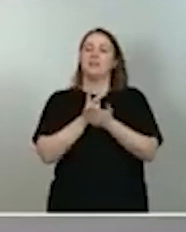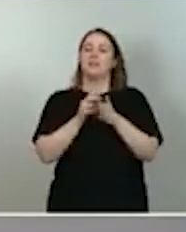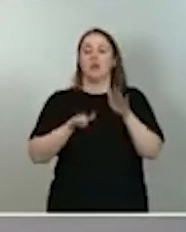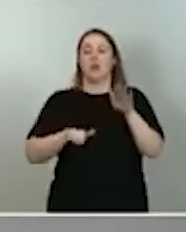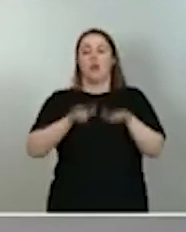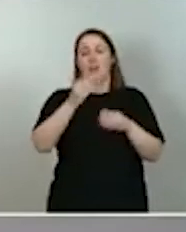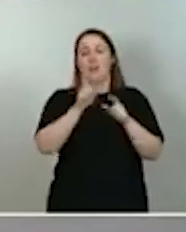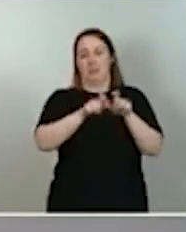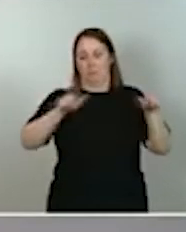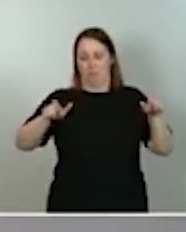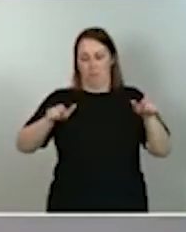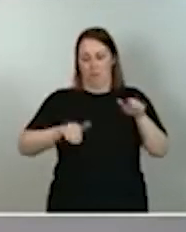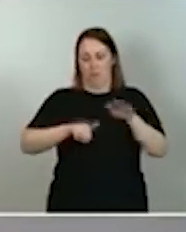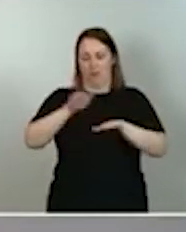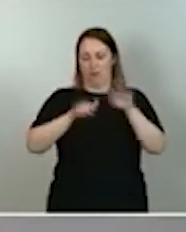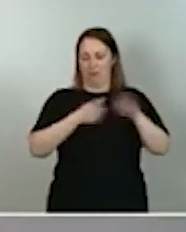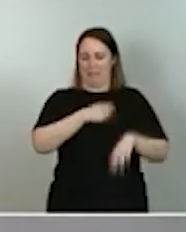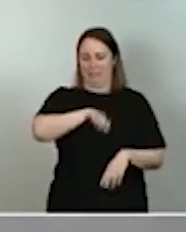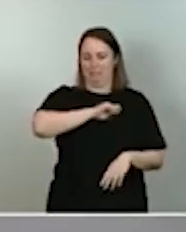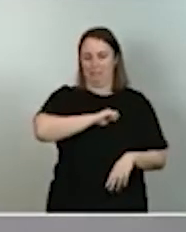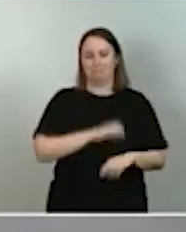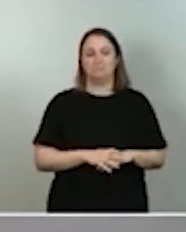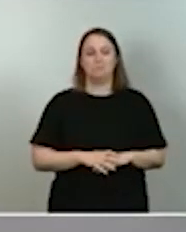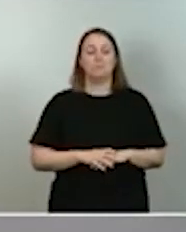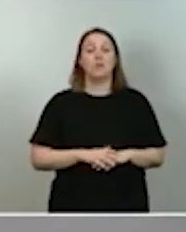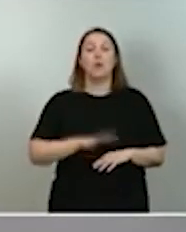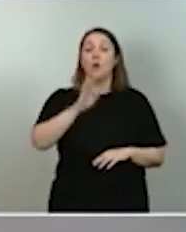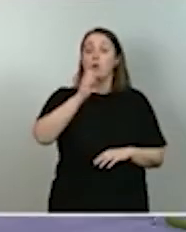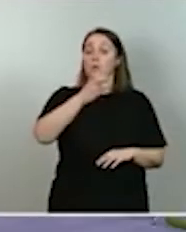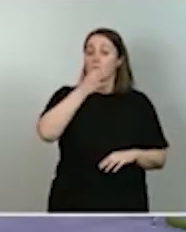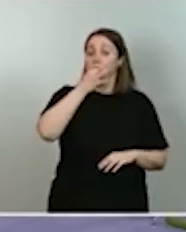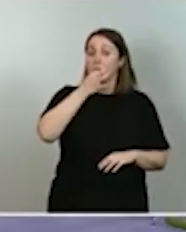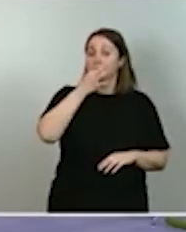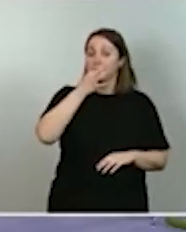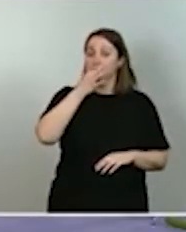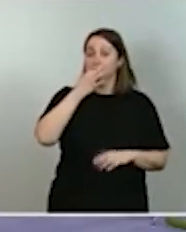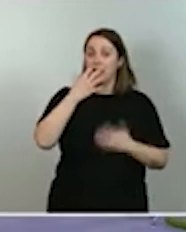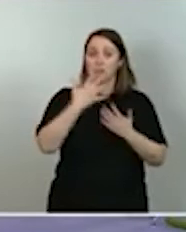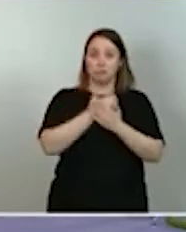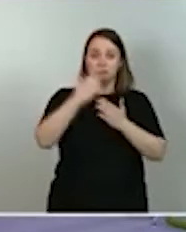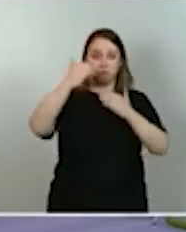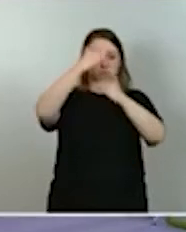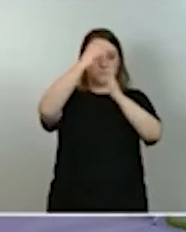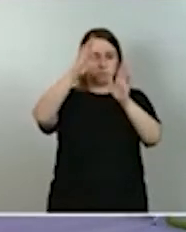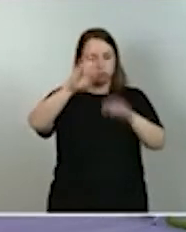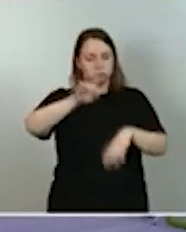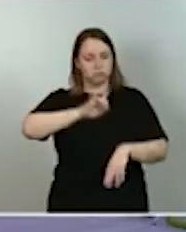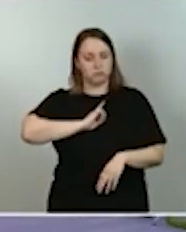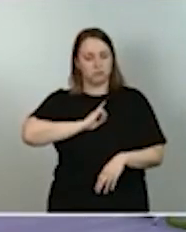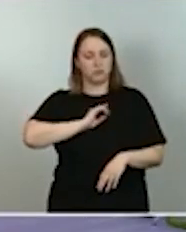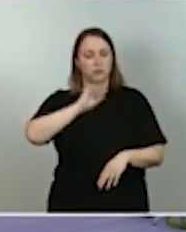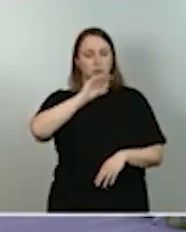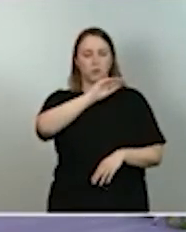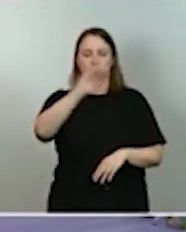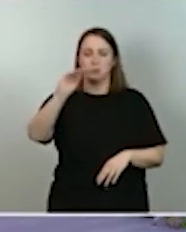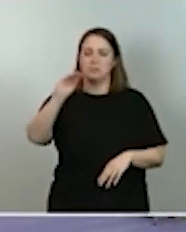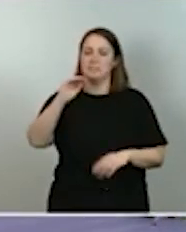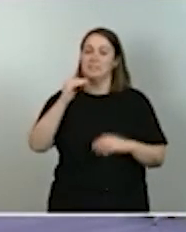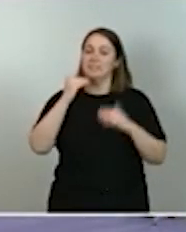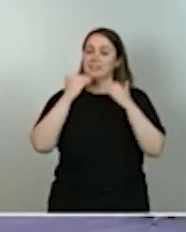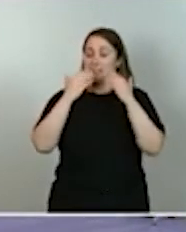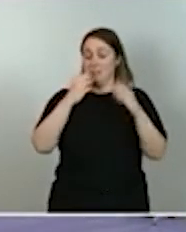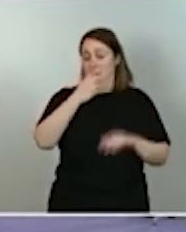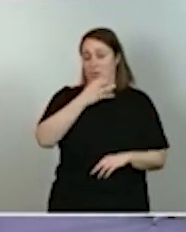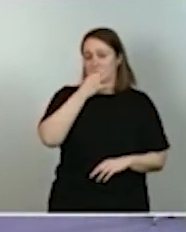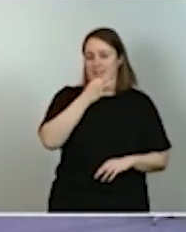Muy buenas tardes a todos los que nos están atendiendo desde sus pantallas. Muy buenas tardes, queridos compañeros